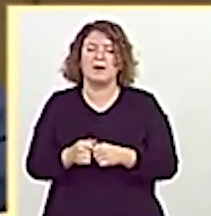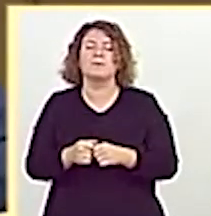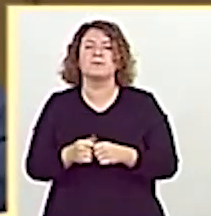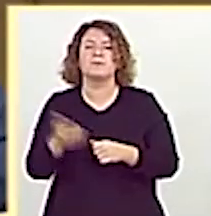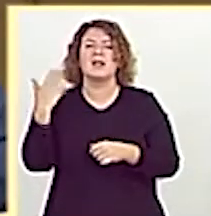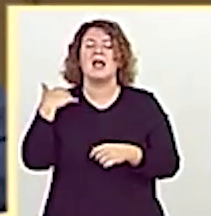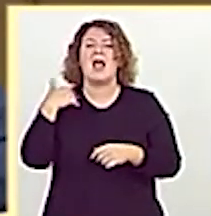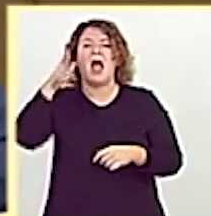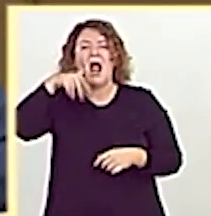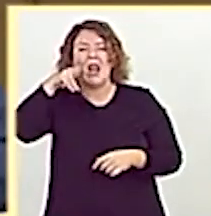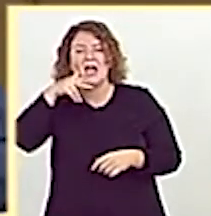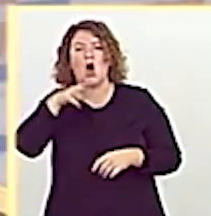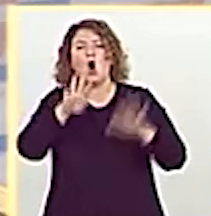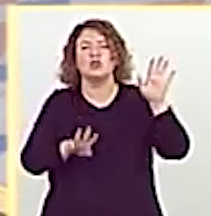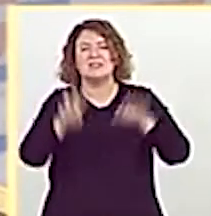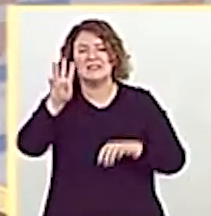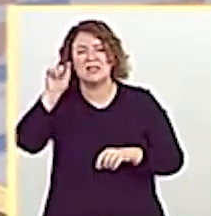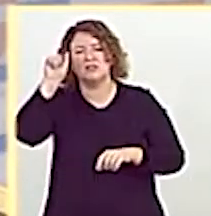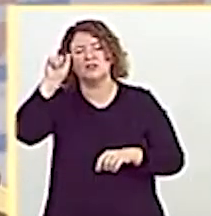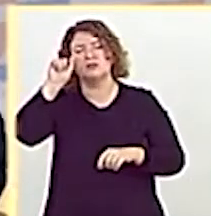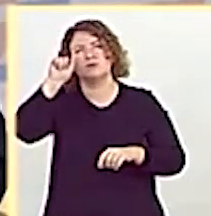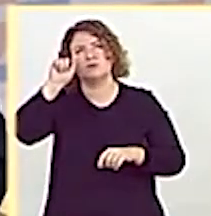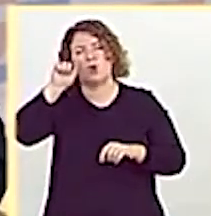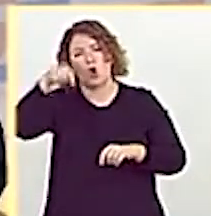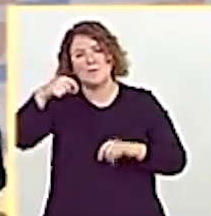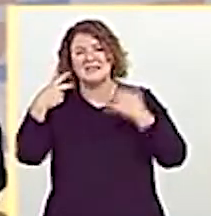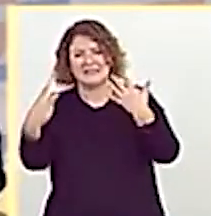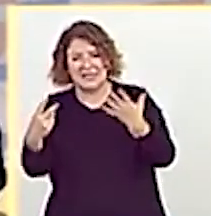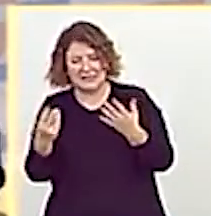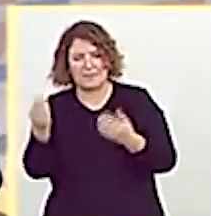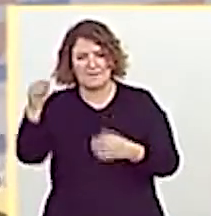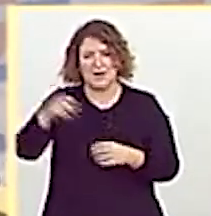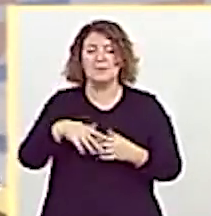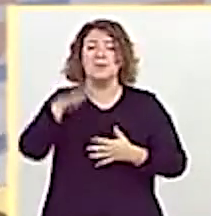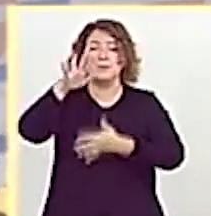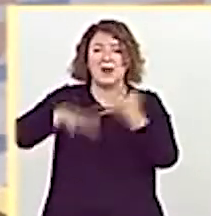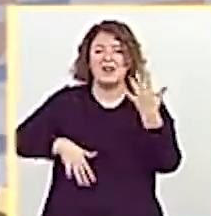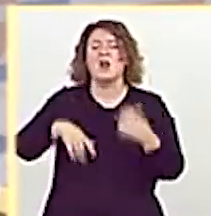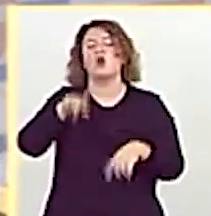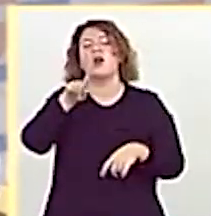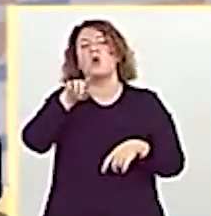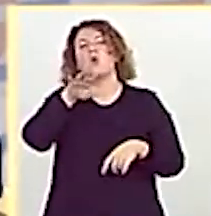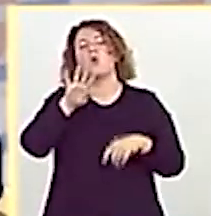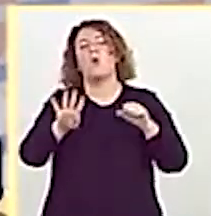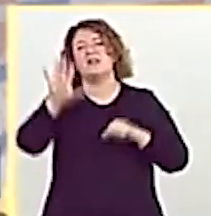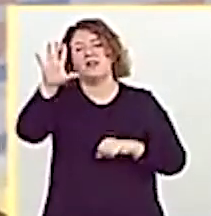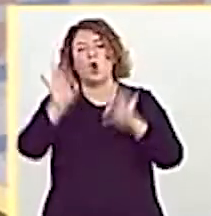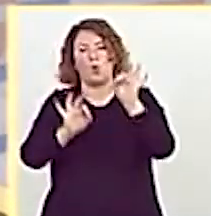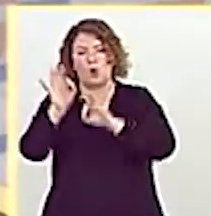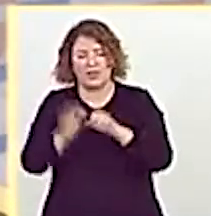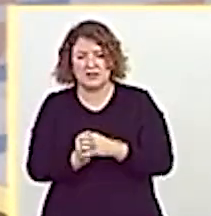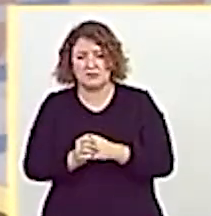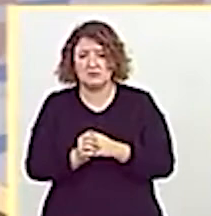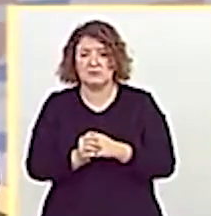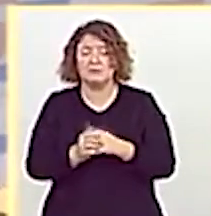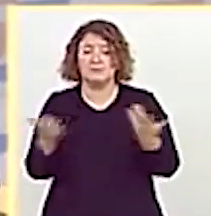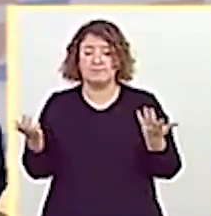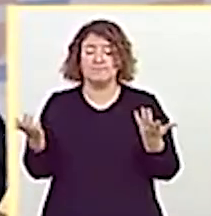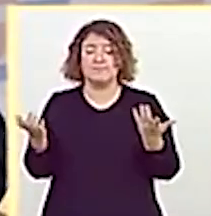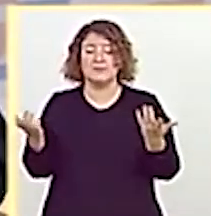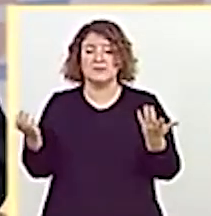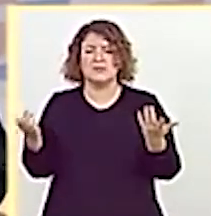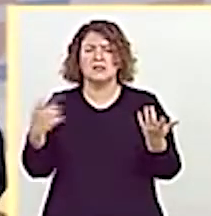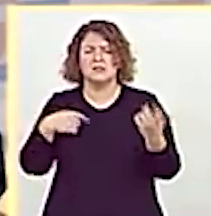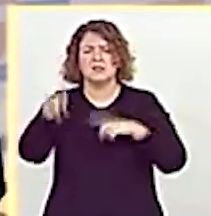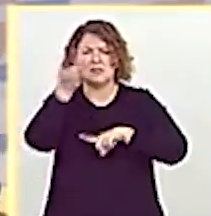En Alicante, un 83,7%. En Barcelona, un 45%. Senador, a pesar de las